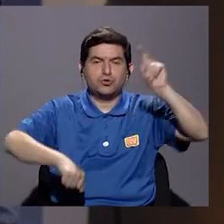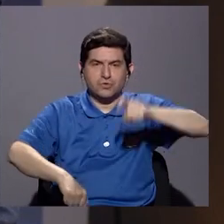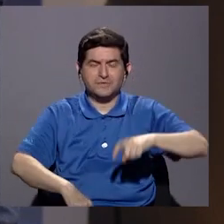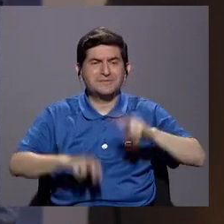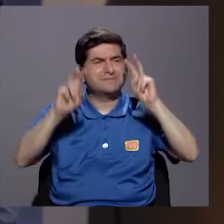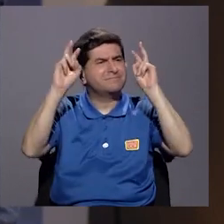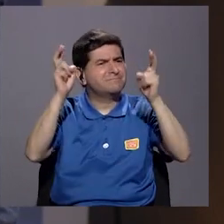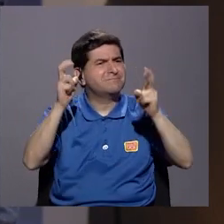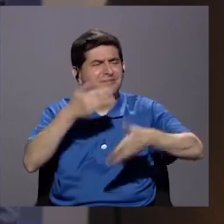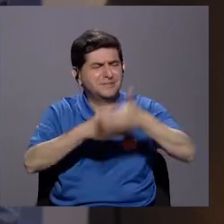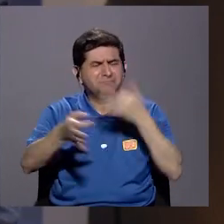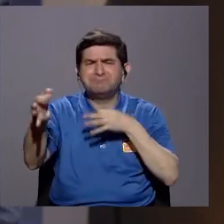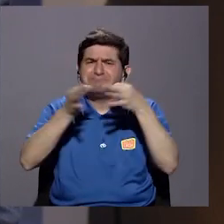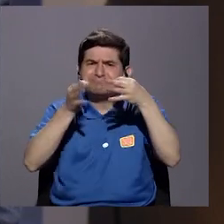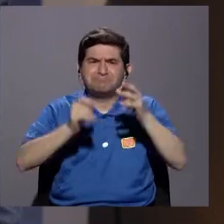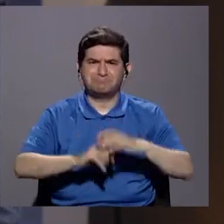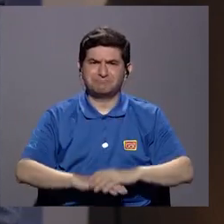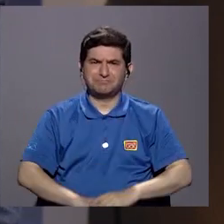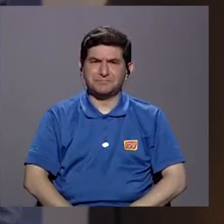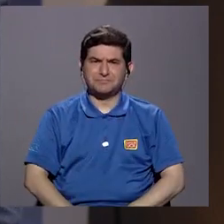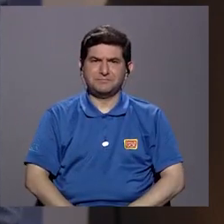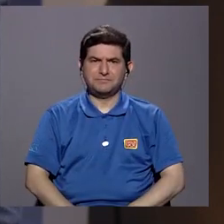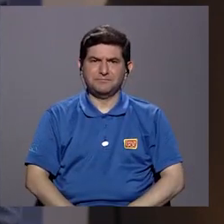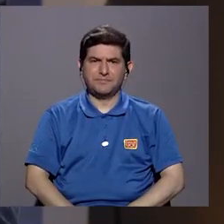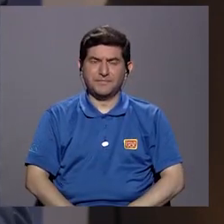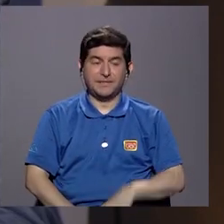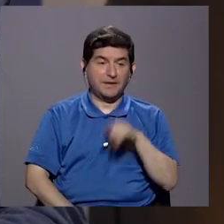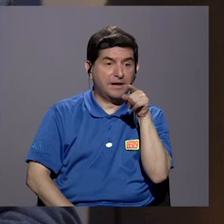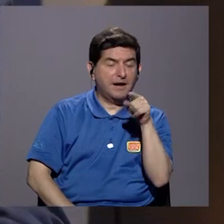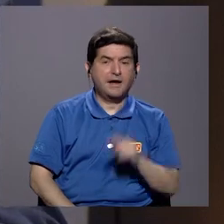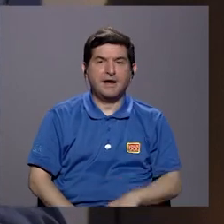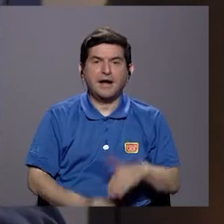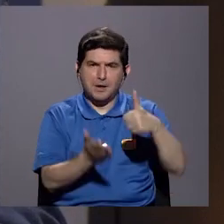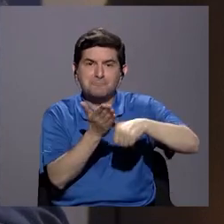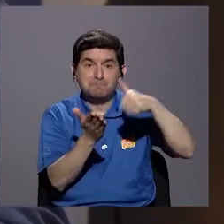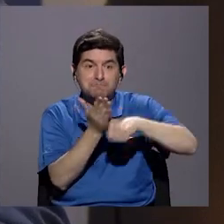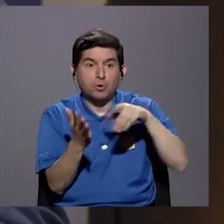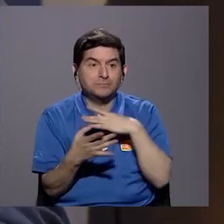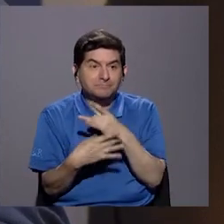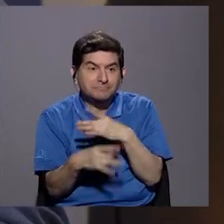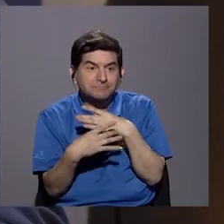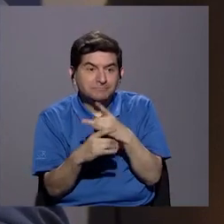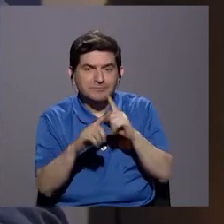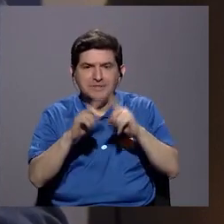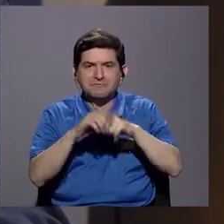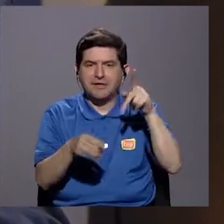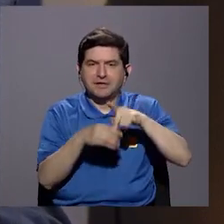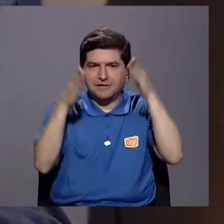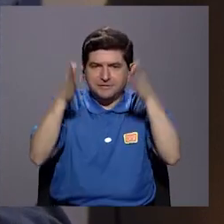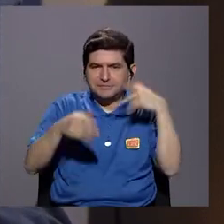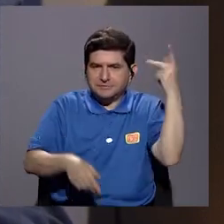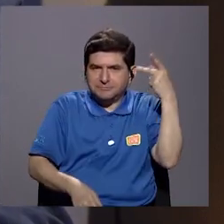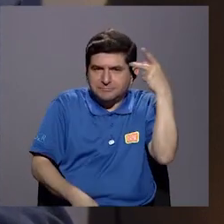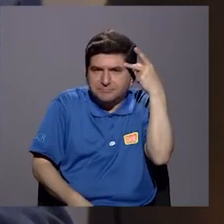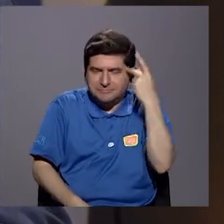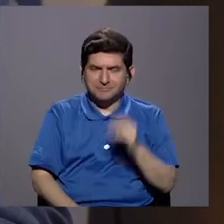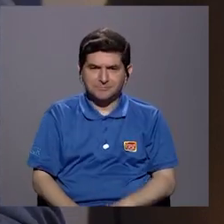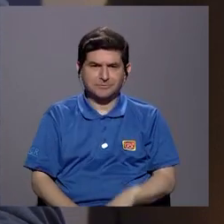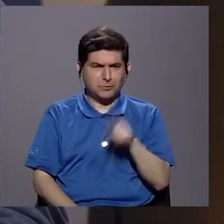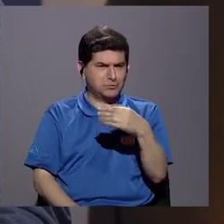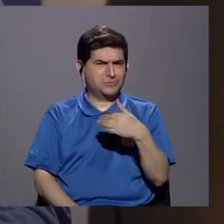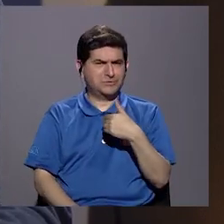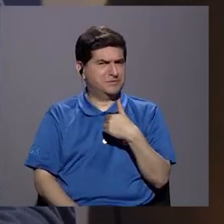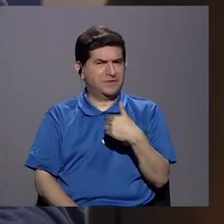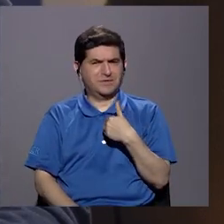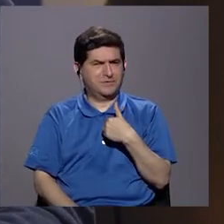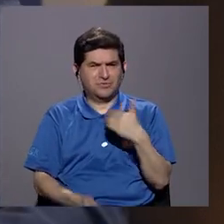pacto. Yo sé que este es un tema, como le decía, que alimenta electoralmente a ciertos actores políticos. Cuando usted no